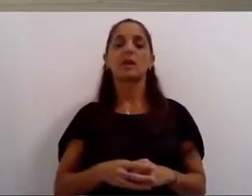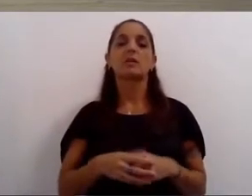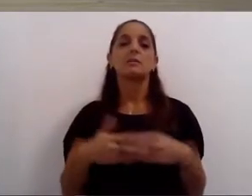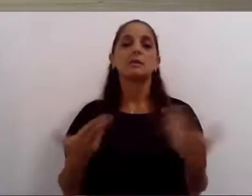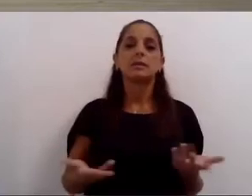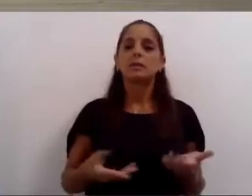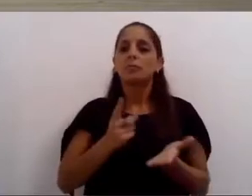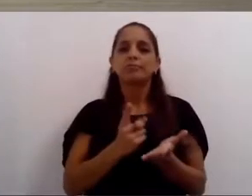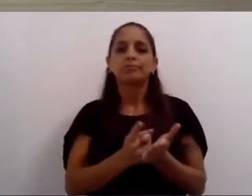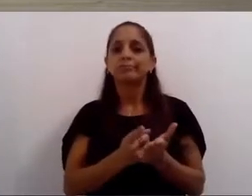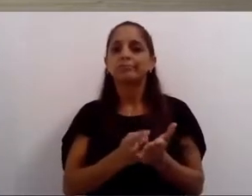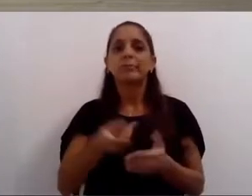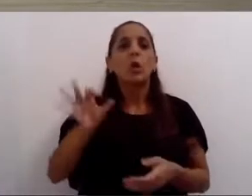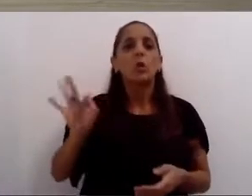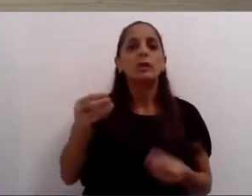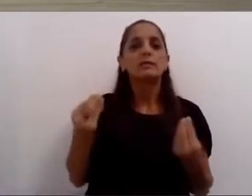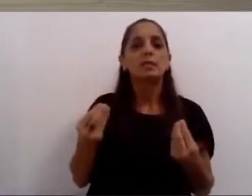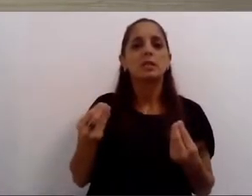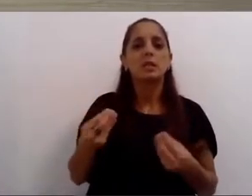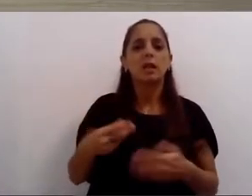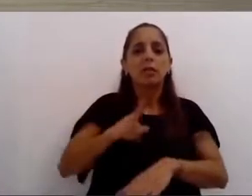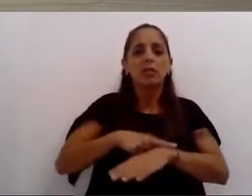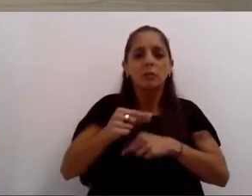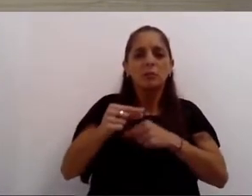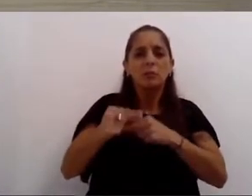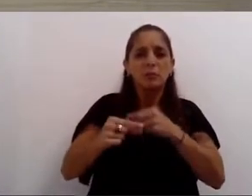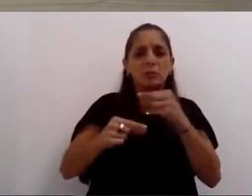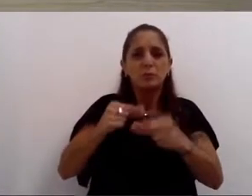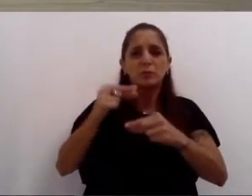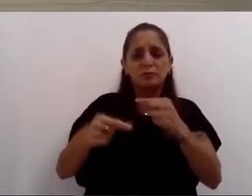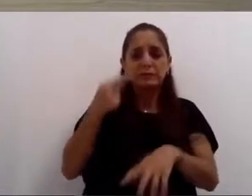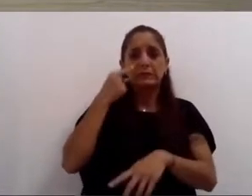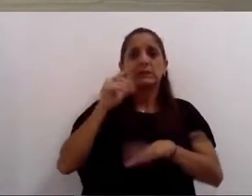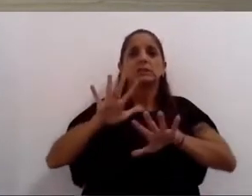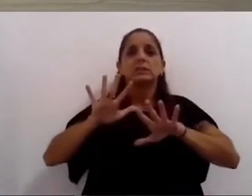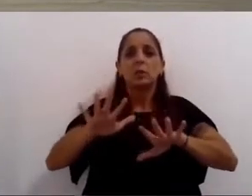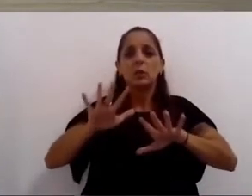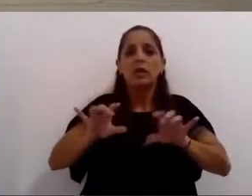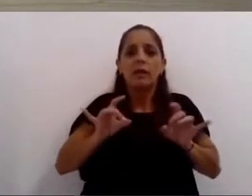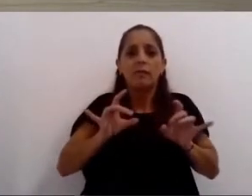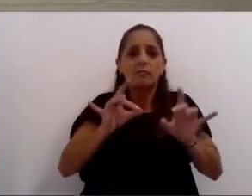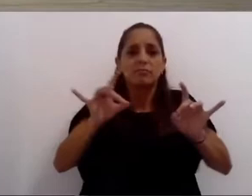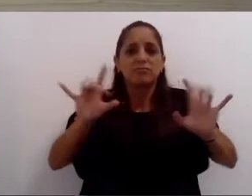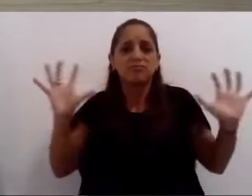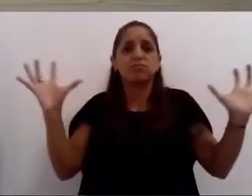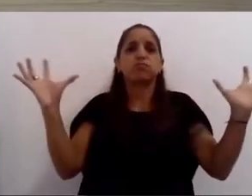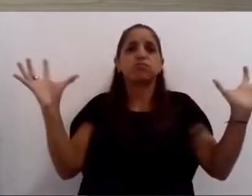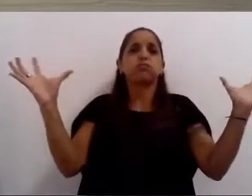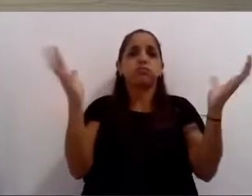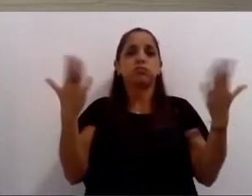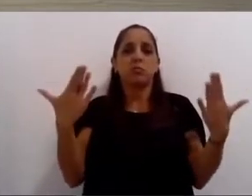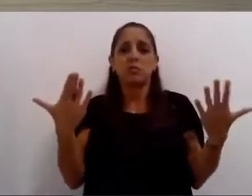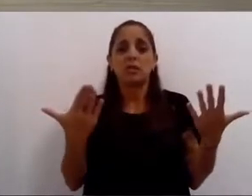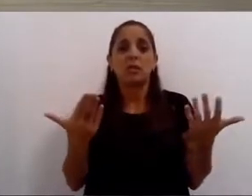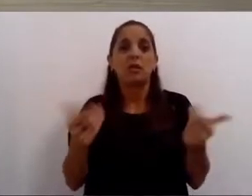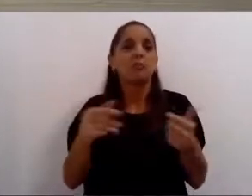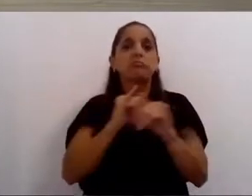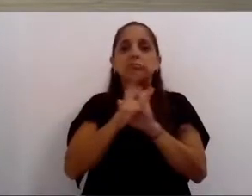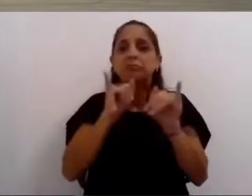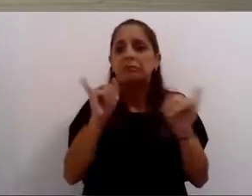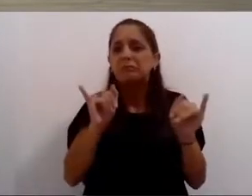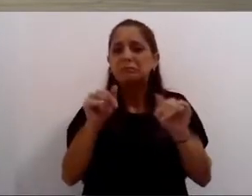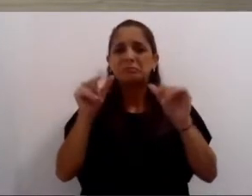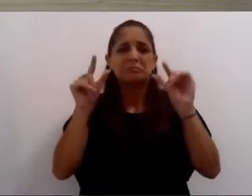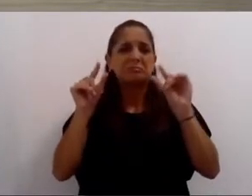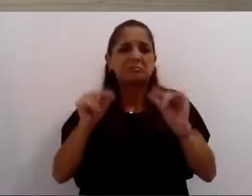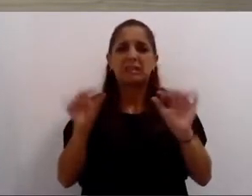Cada segundo que pasaba, era darle más chance a un virus del que, para colmo, nadie sabía prácticamente nada. Hubo